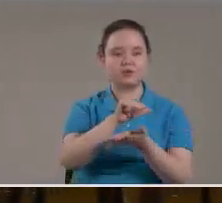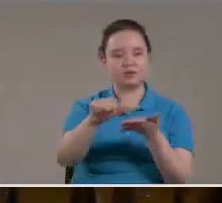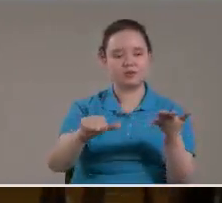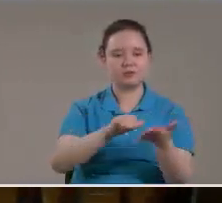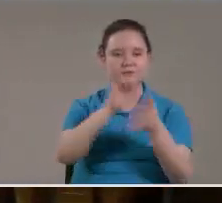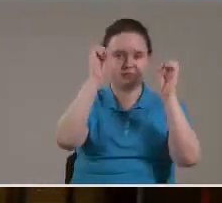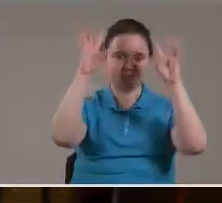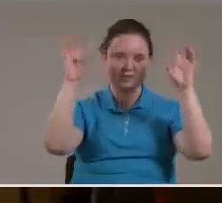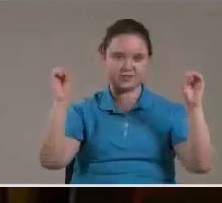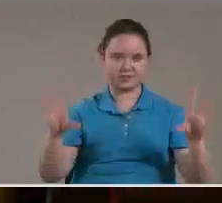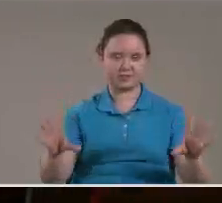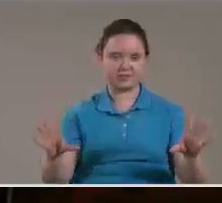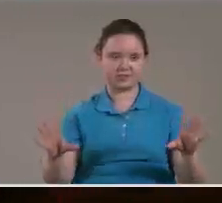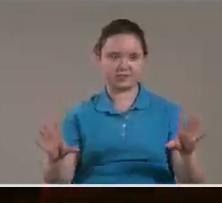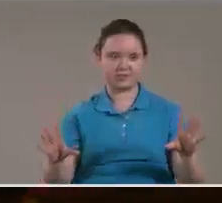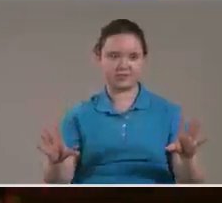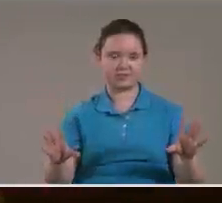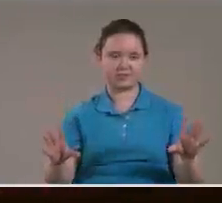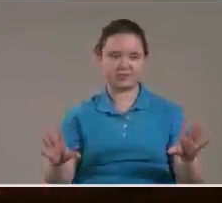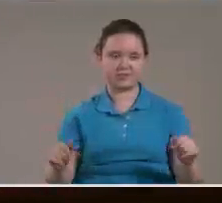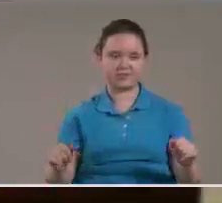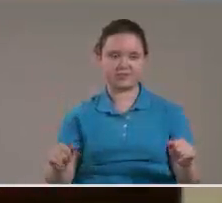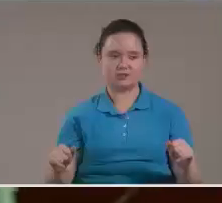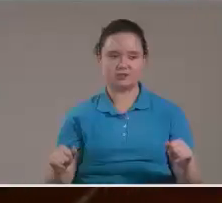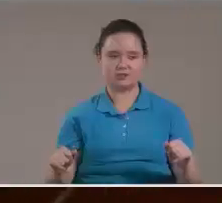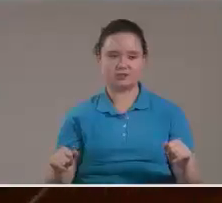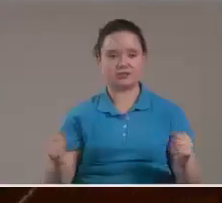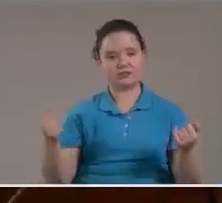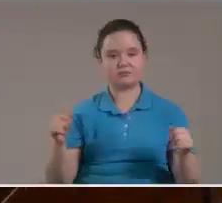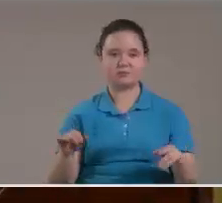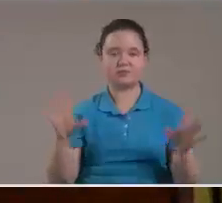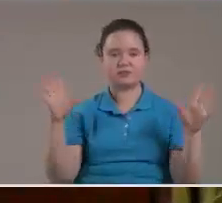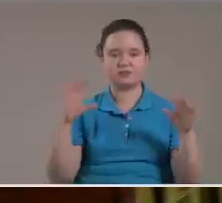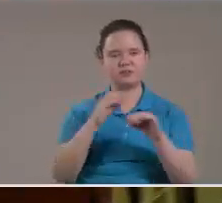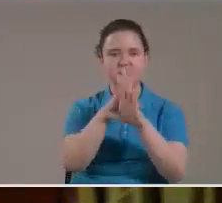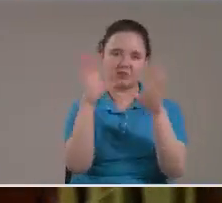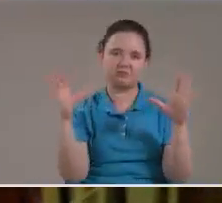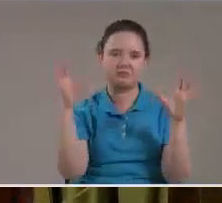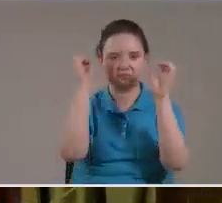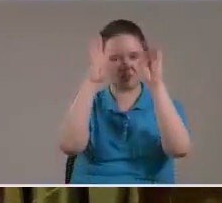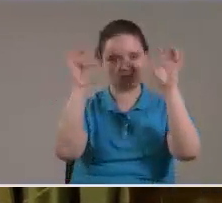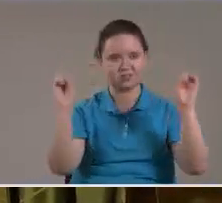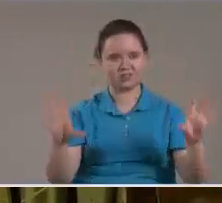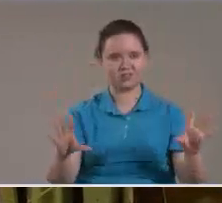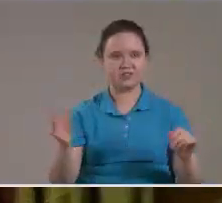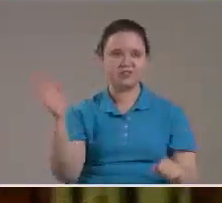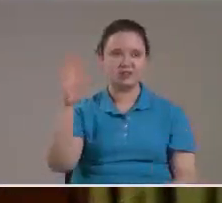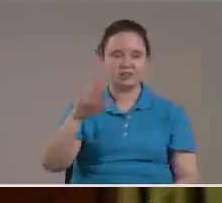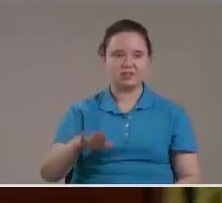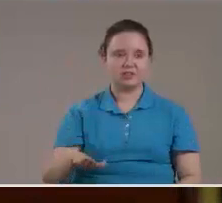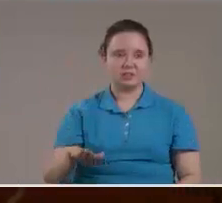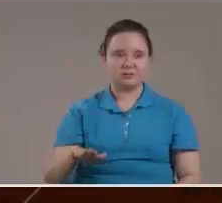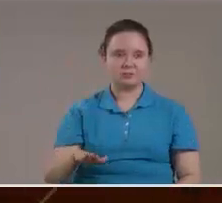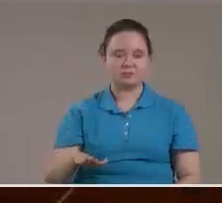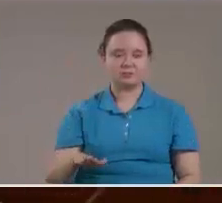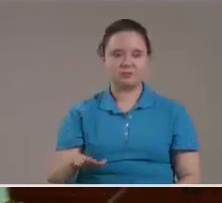porque en el alba eso es lo que más señorea Luego viene